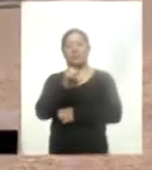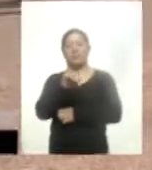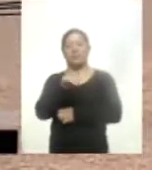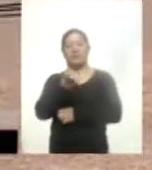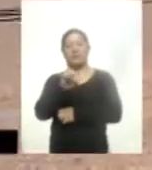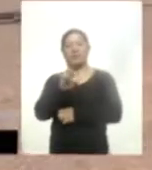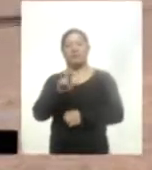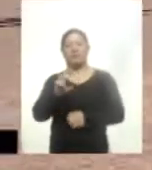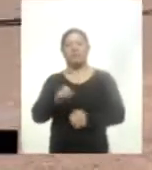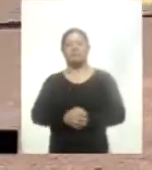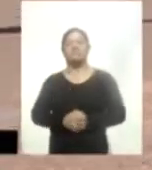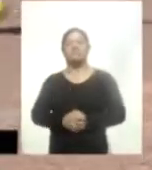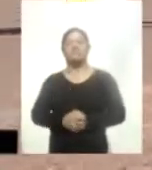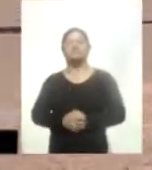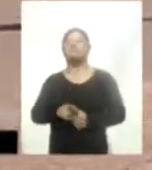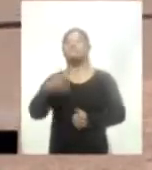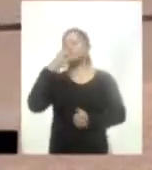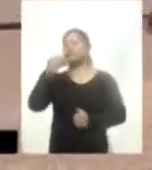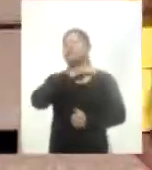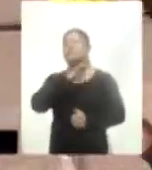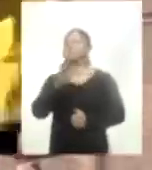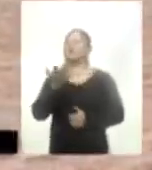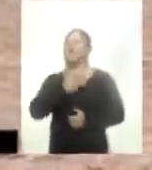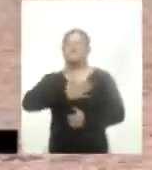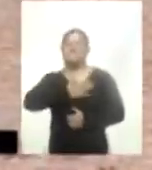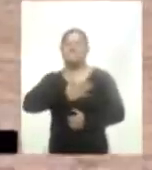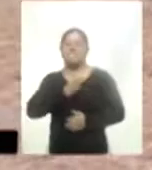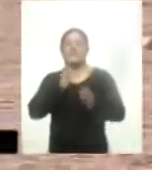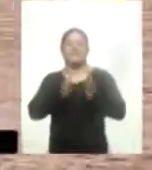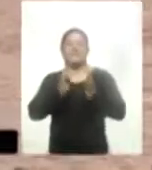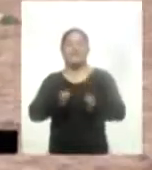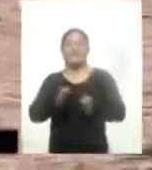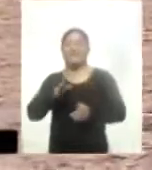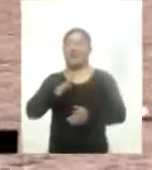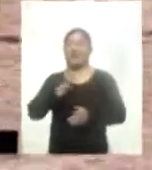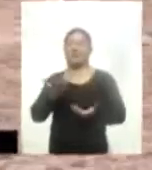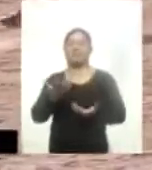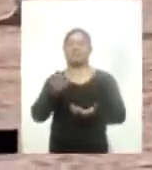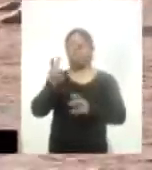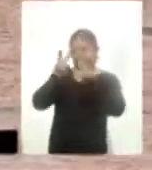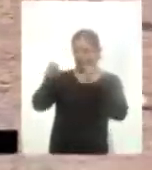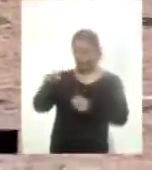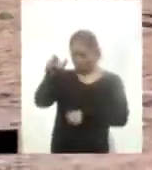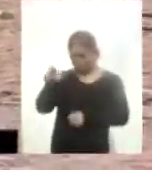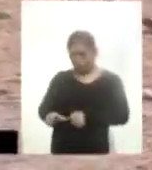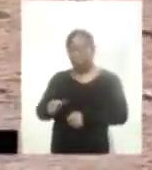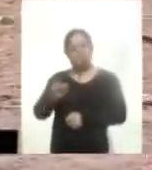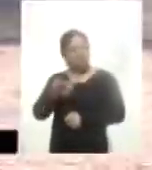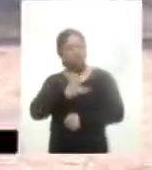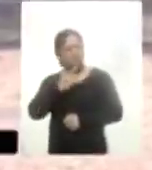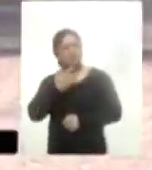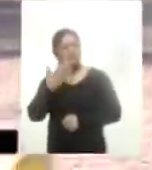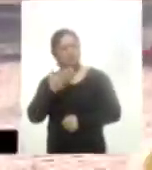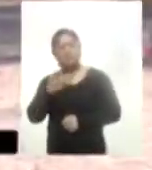El equipo Lobos de Tlaxcala inició con pruebas físicas de cara al torneo en la cuarta Premier. En el tema físico los jugadores reportaron buen estado así lo